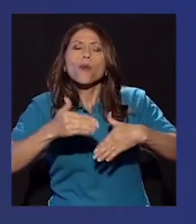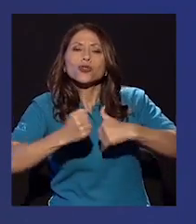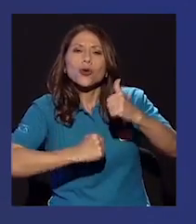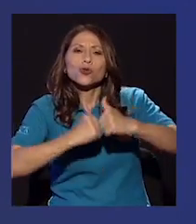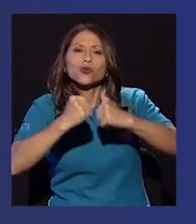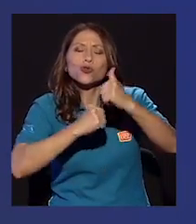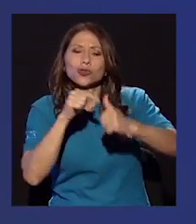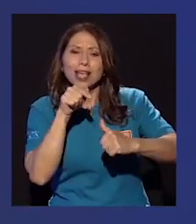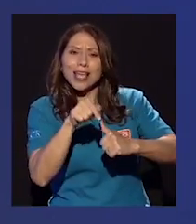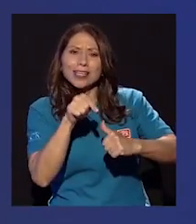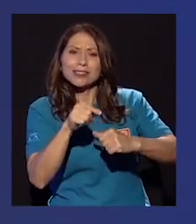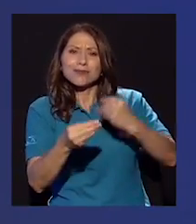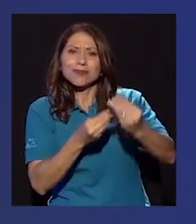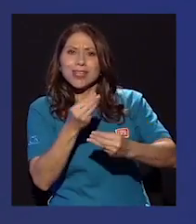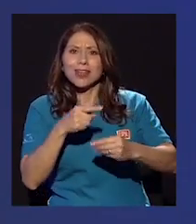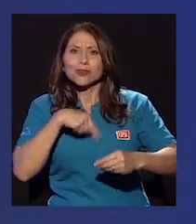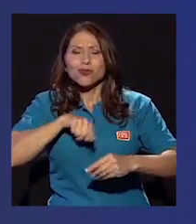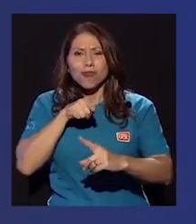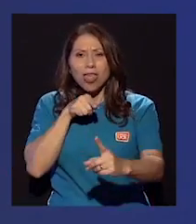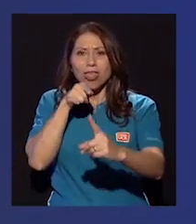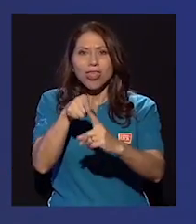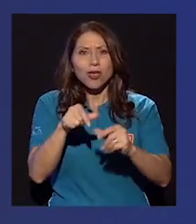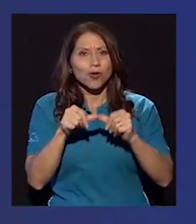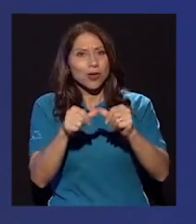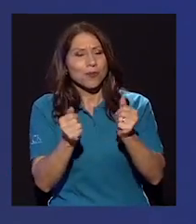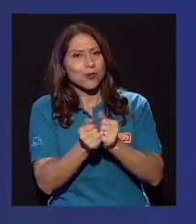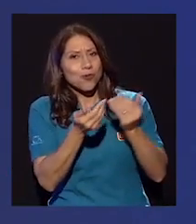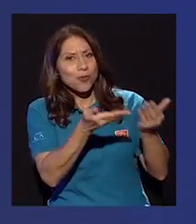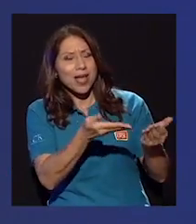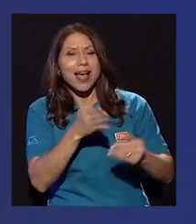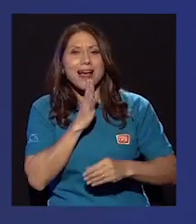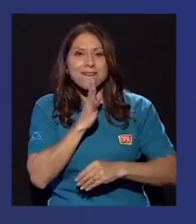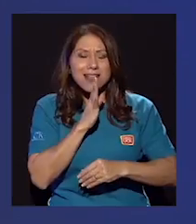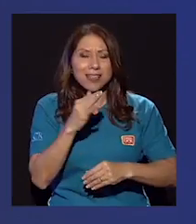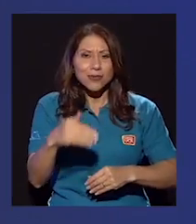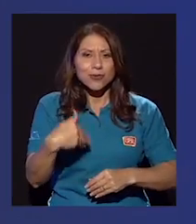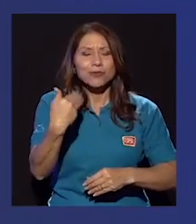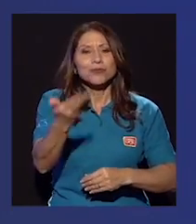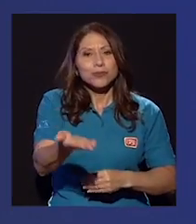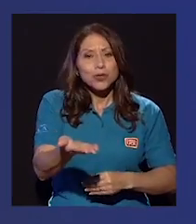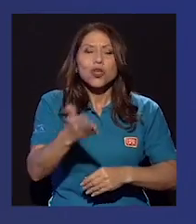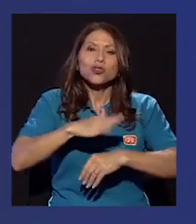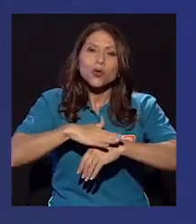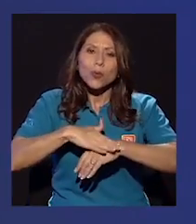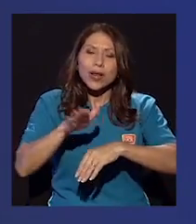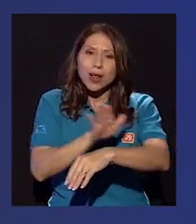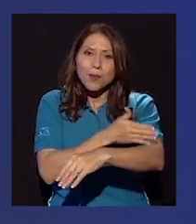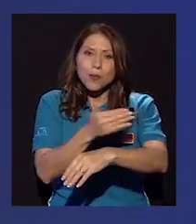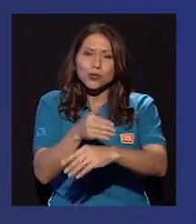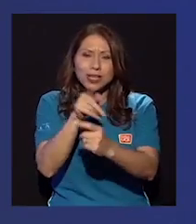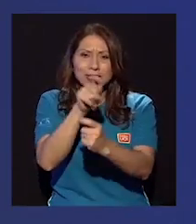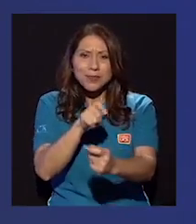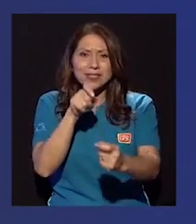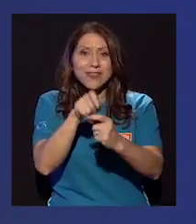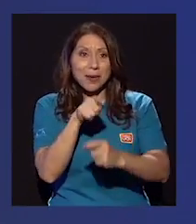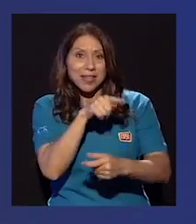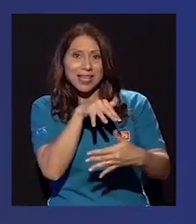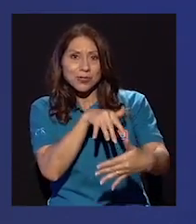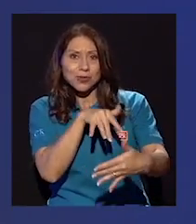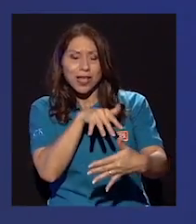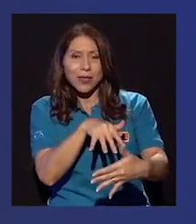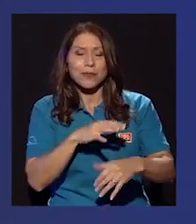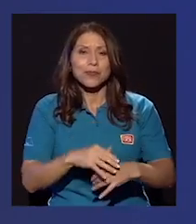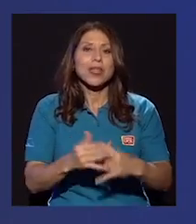tonalidad que nos lleva a un mundo determinado. Seguimos con doña Laura hablando en el próximo bloque sobre la música